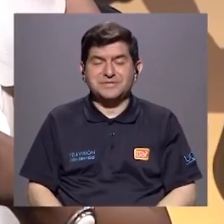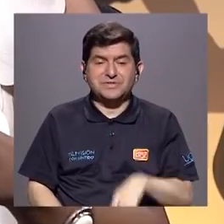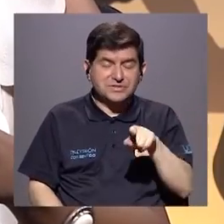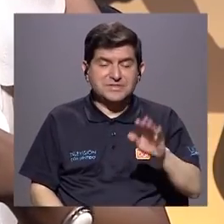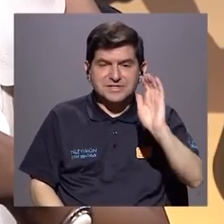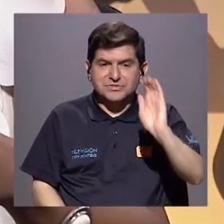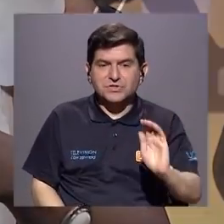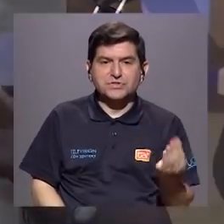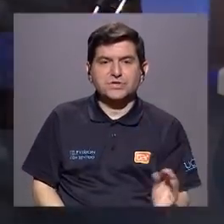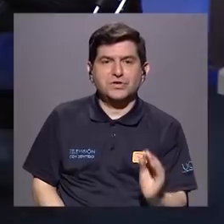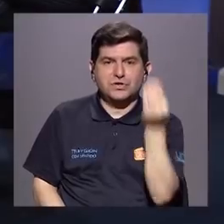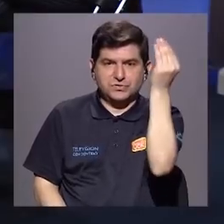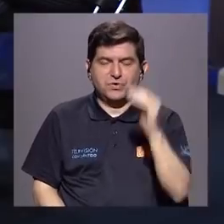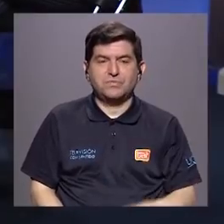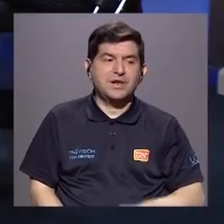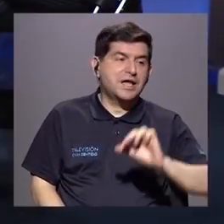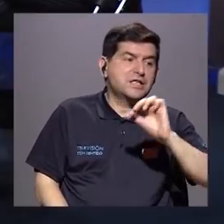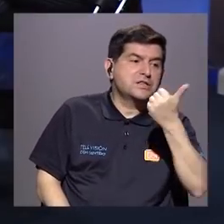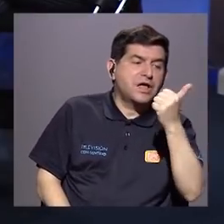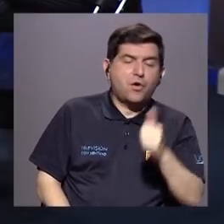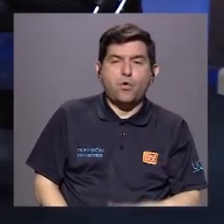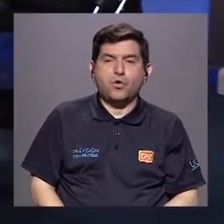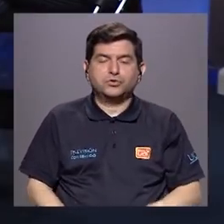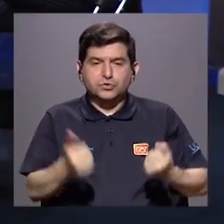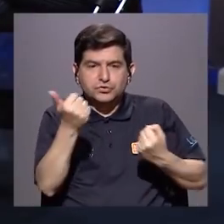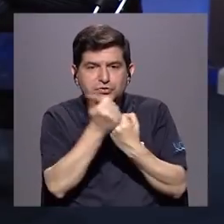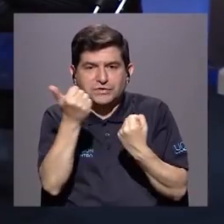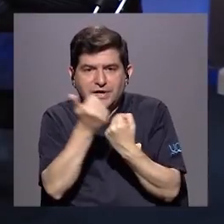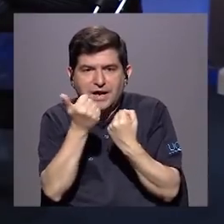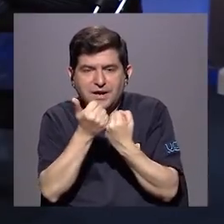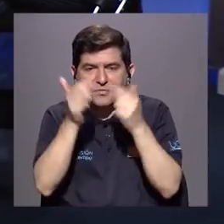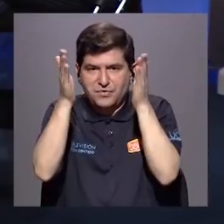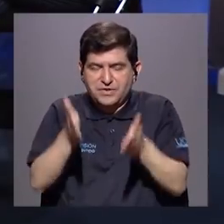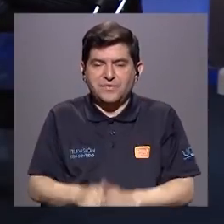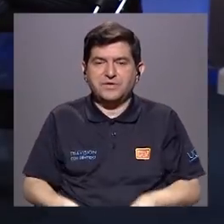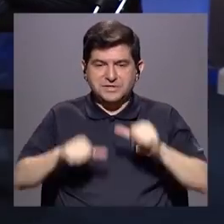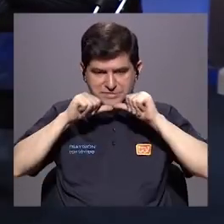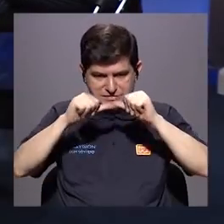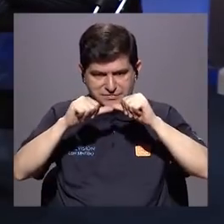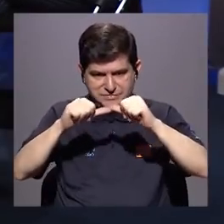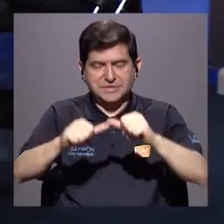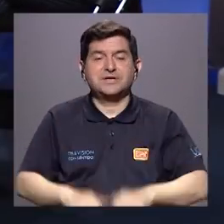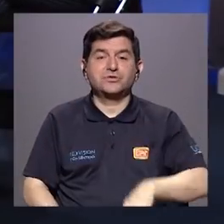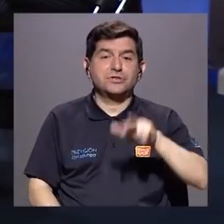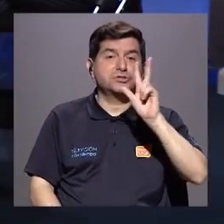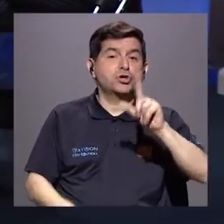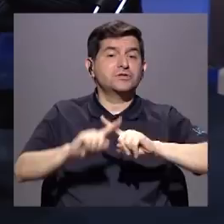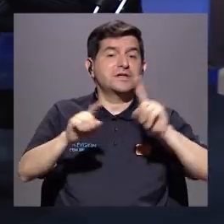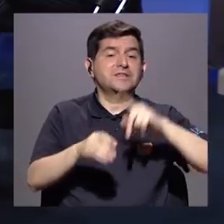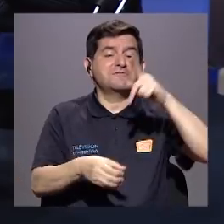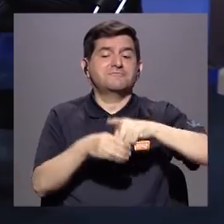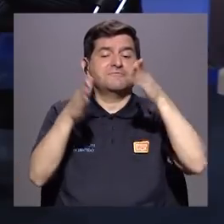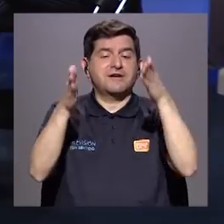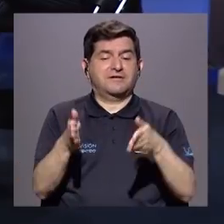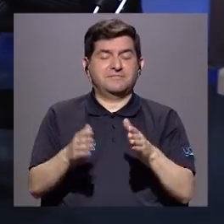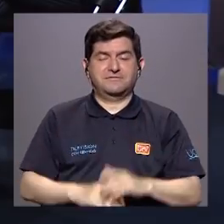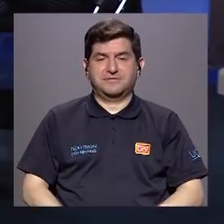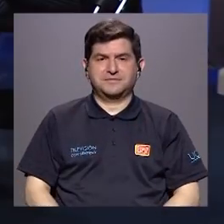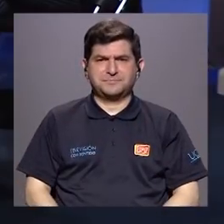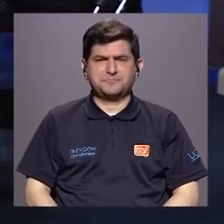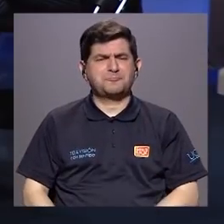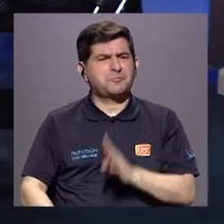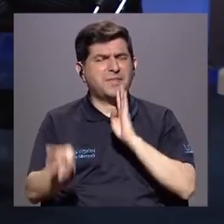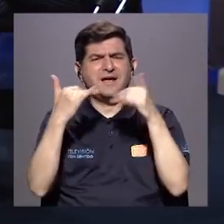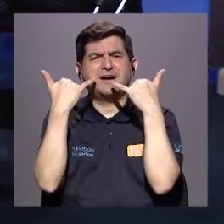estos niños, niñas y adolescentes, de esos que socialmente los respaldan para seguirle ejerciendo. Son tres entonces. Ok, perfecto.